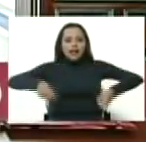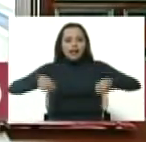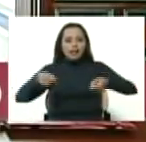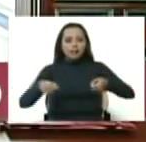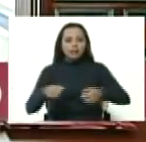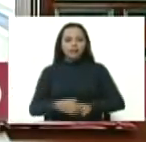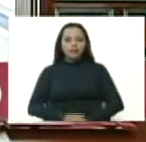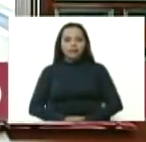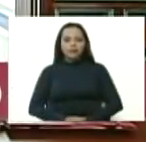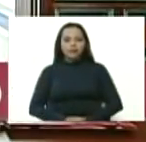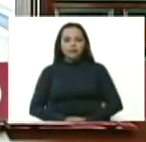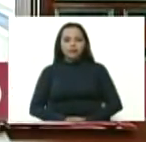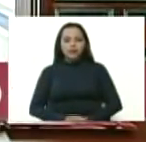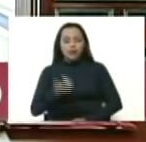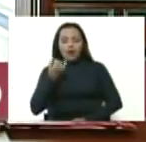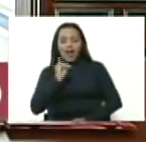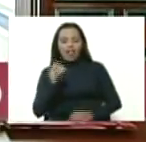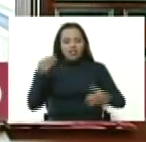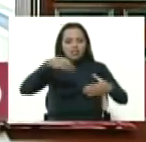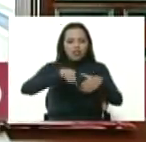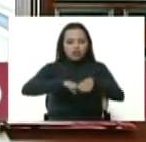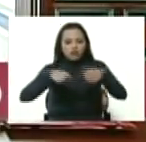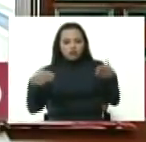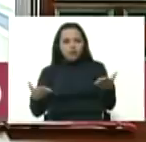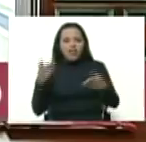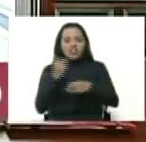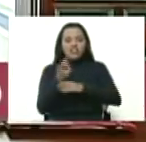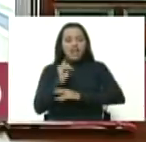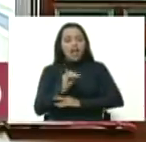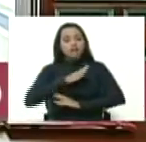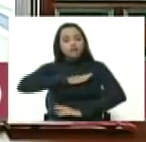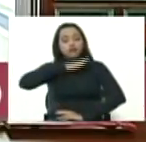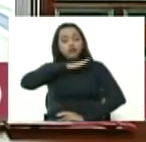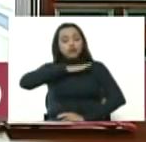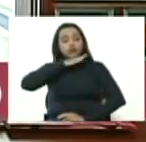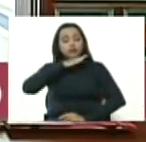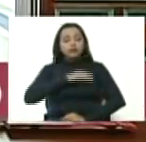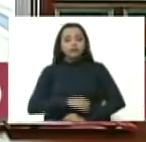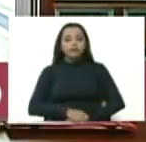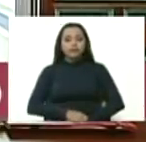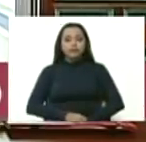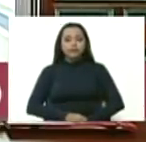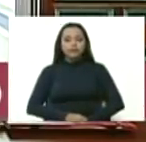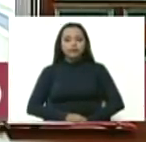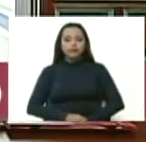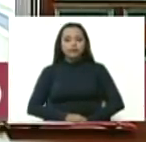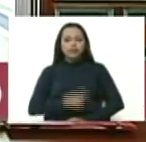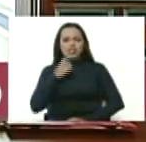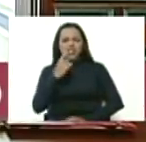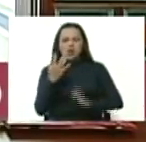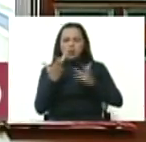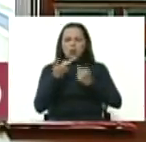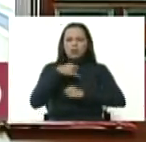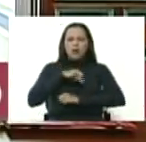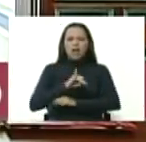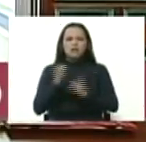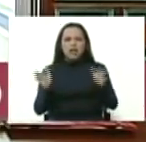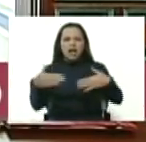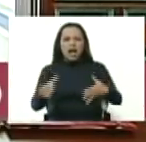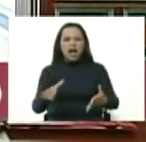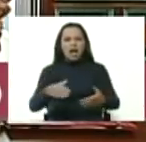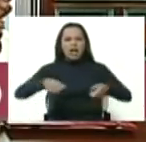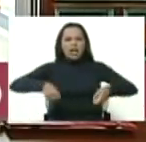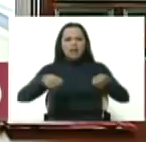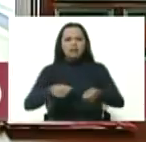El contenido de la caja. Tiene que estar sustancioso. Yo dije, ¿cuánto cuesta una caja CLAP? Me